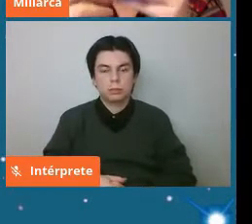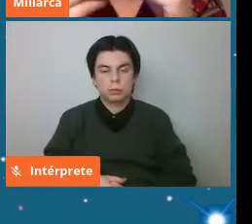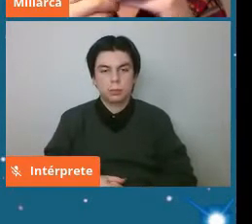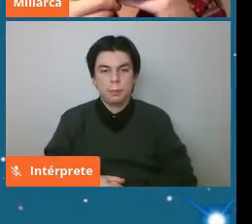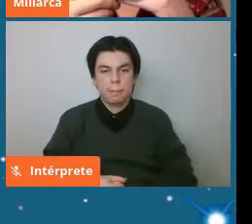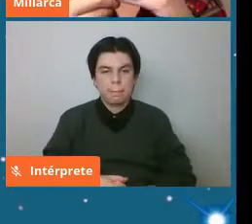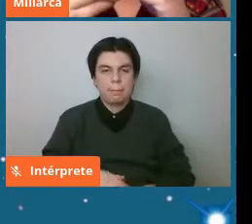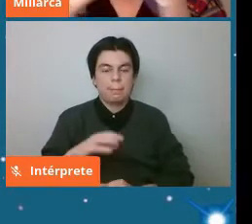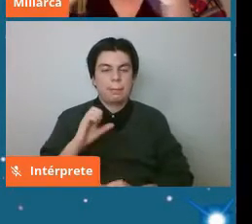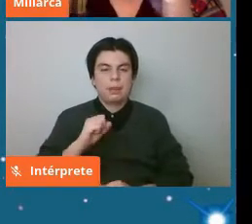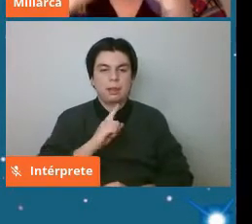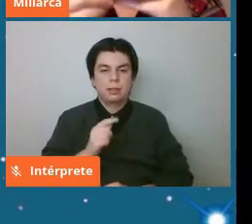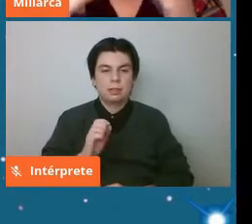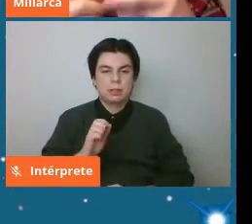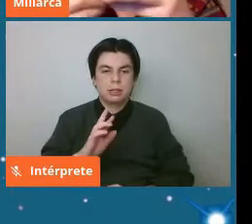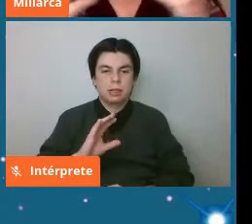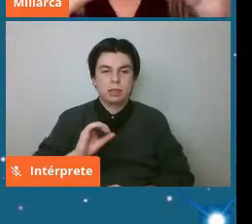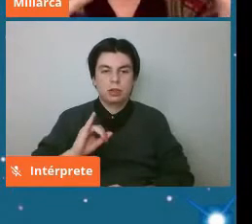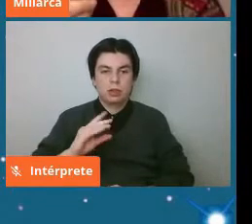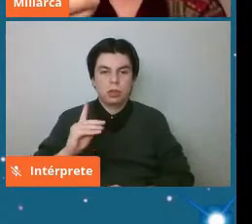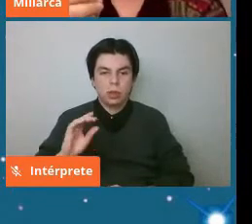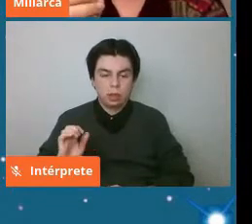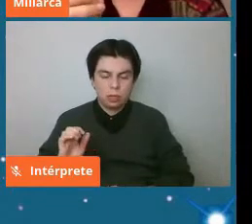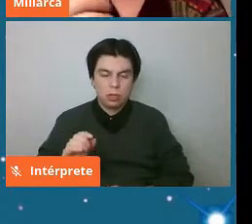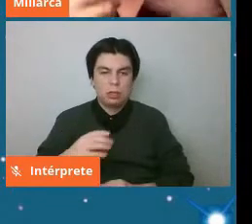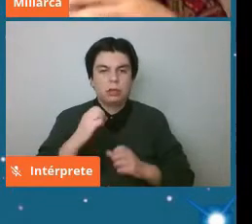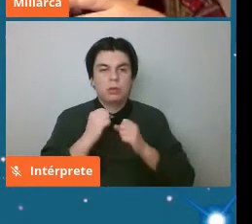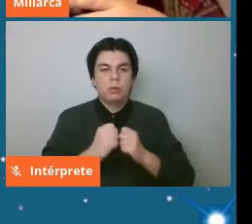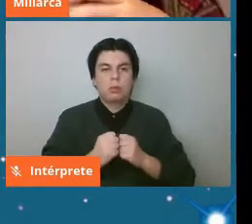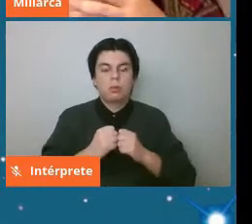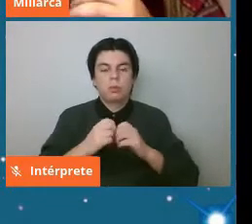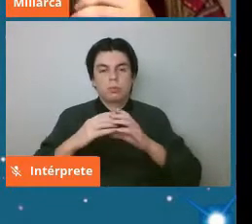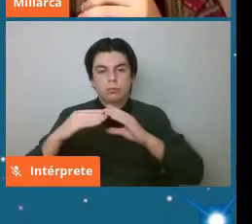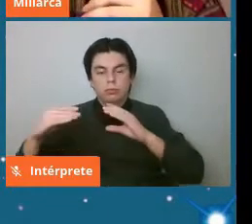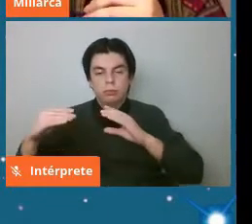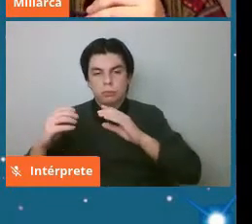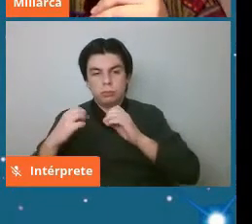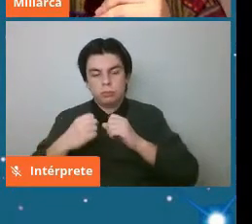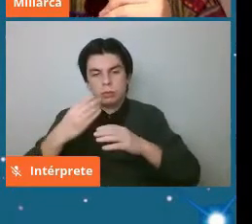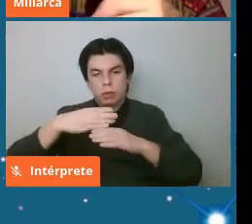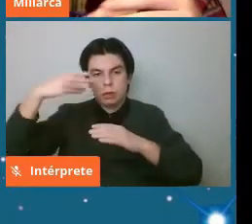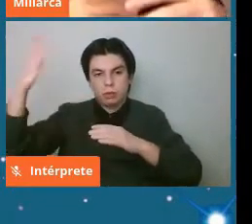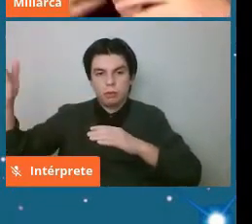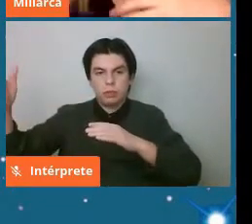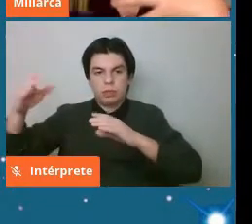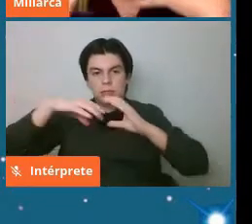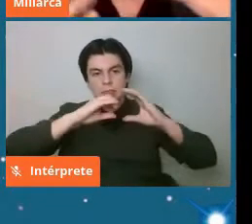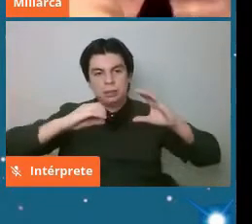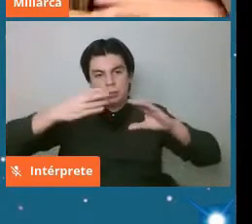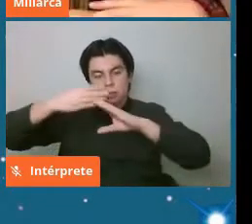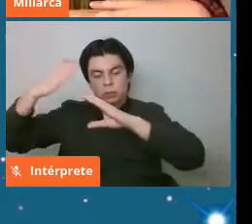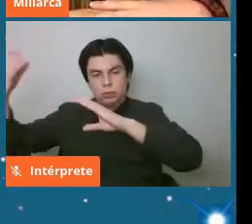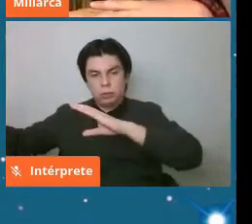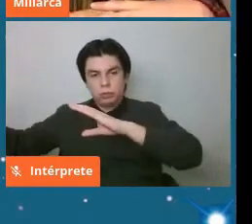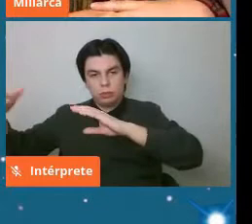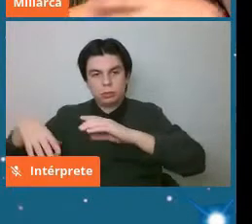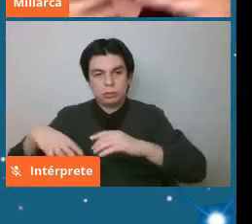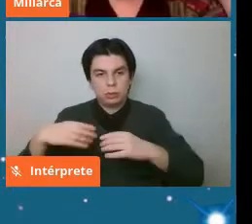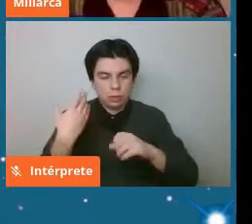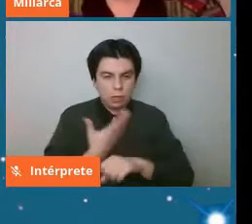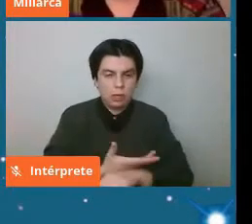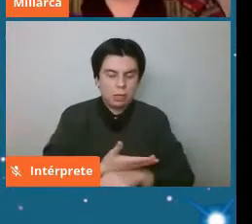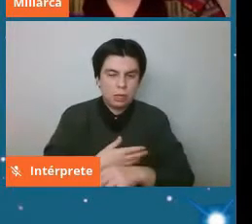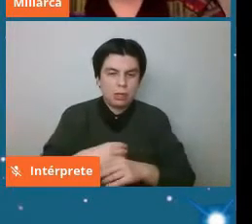asteroides que tienen órbitas que pareciera ser fuera del sistema solar dos cuerpos al menos han encontrado hasta ahora entonces hay ahí